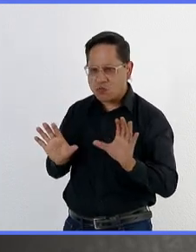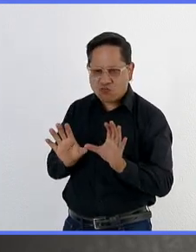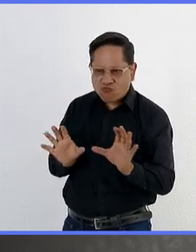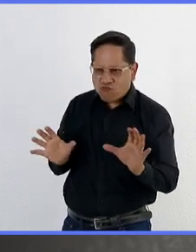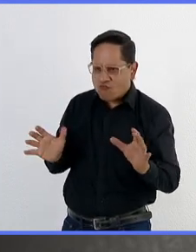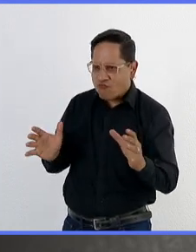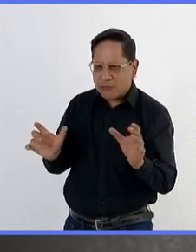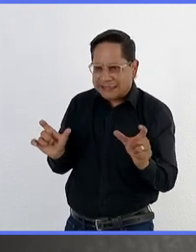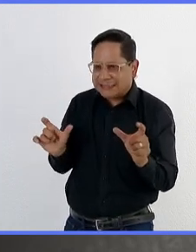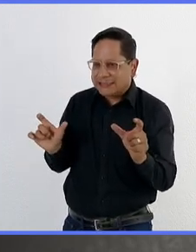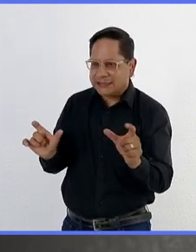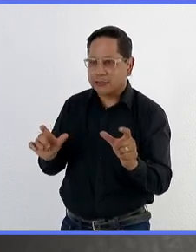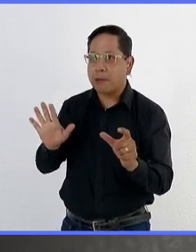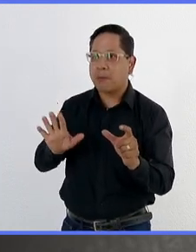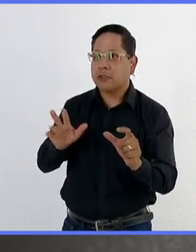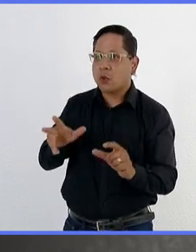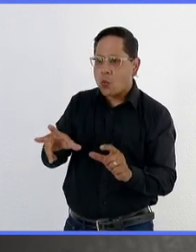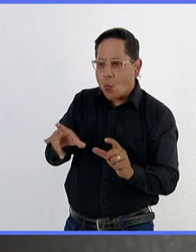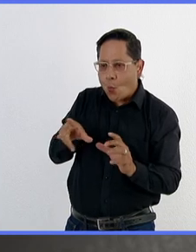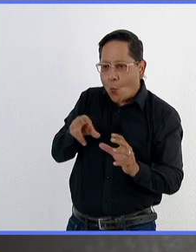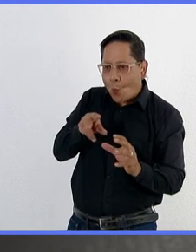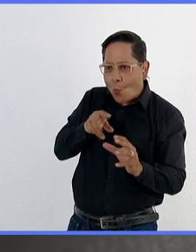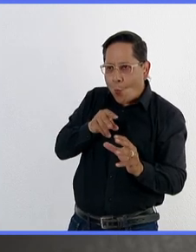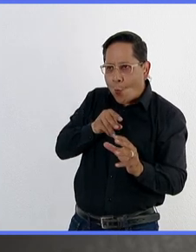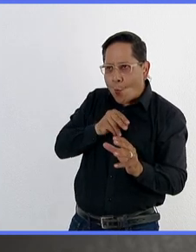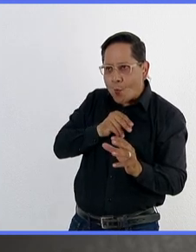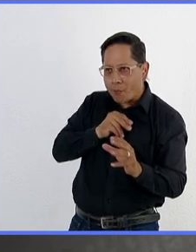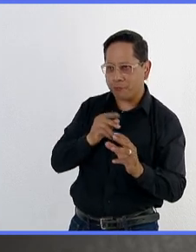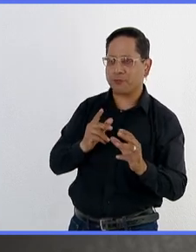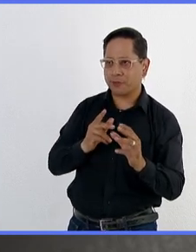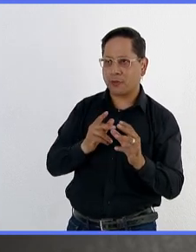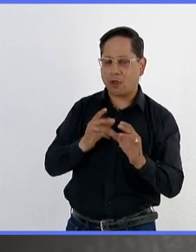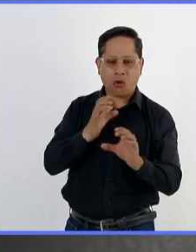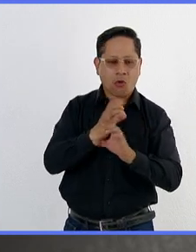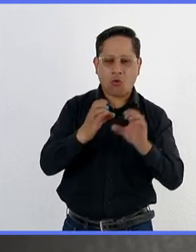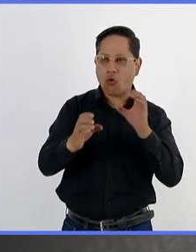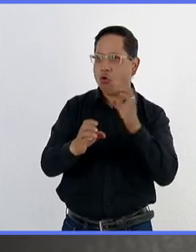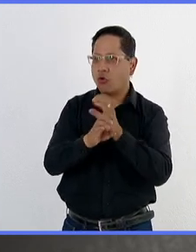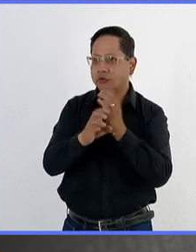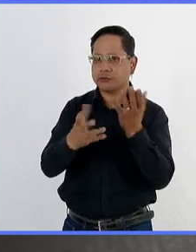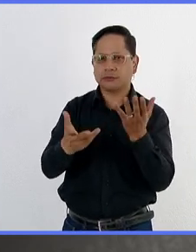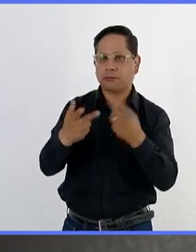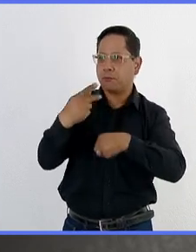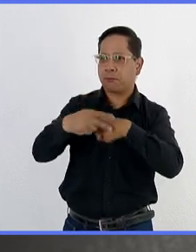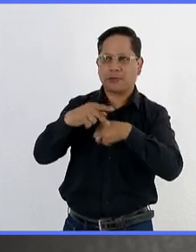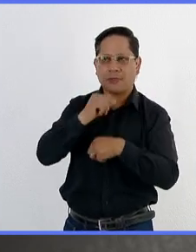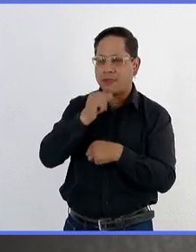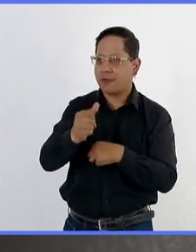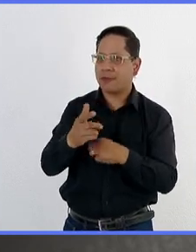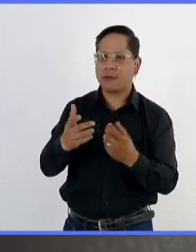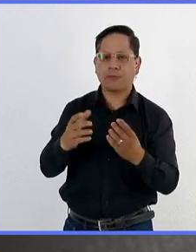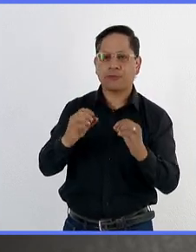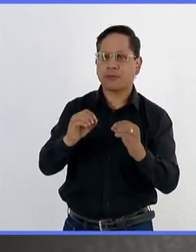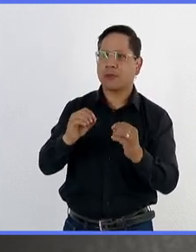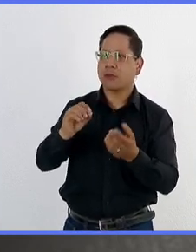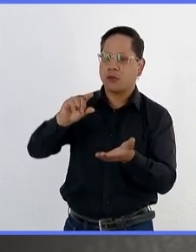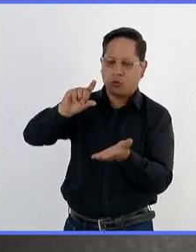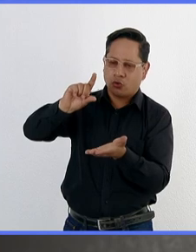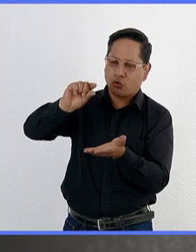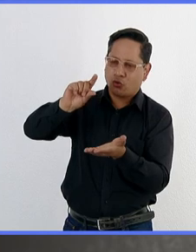hacer acciones de aspersión, utilizamos productos orgánicos, donde son gotitas con ese